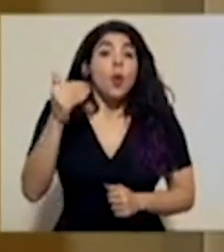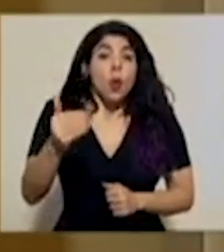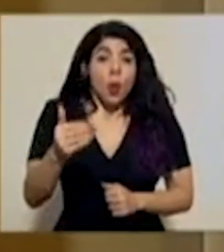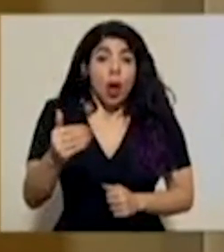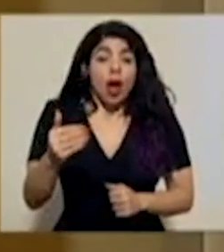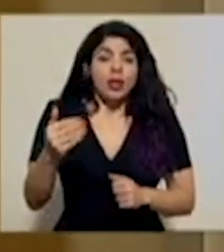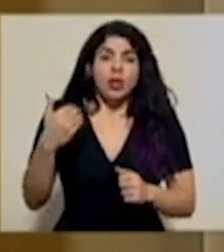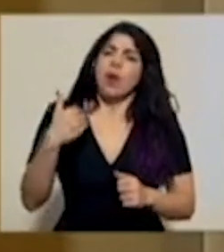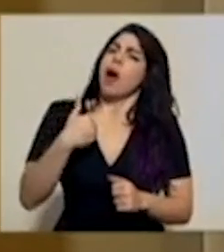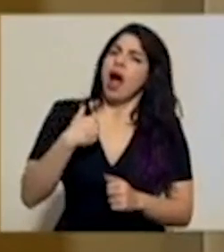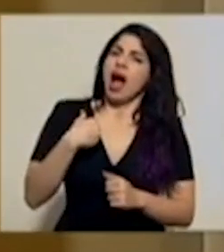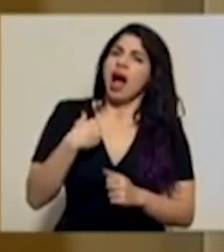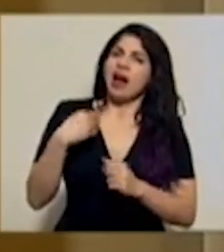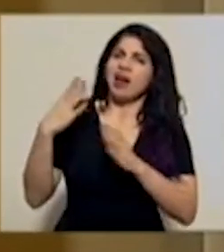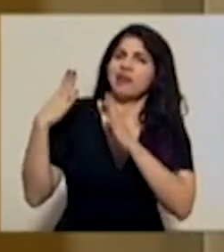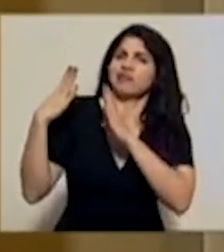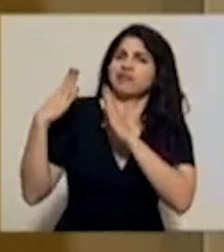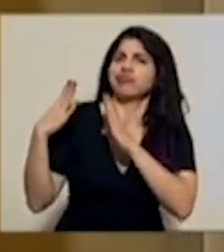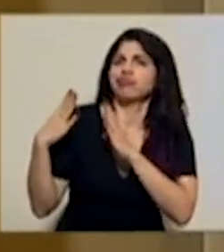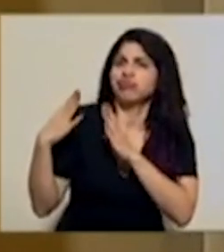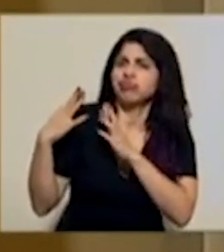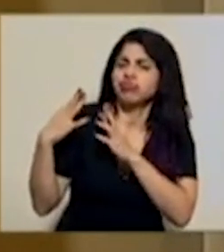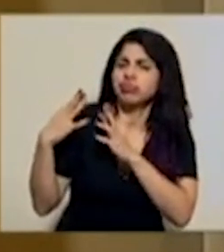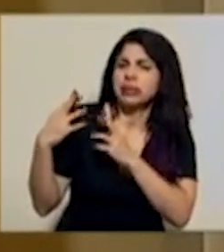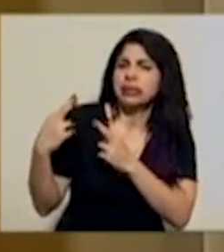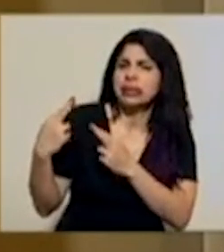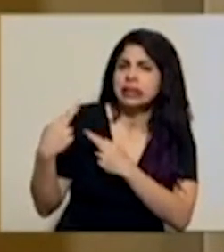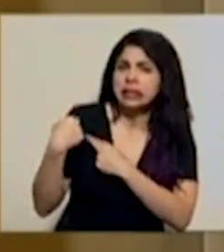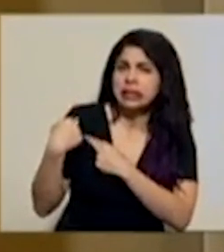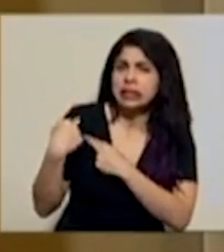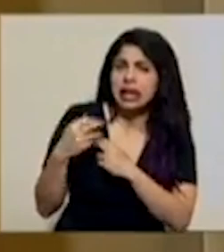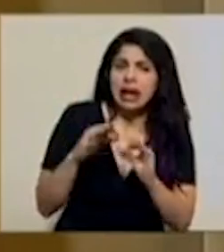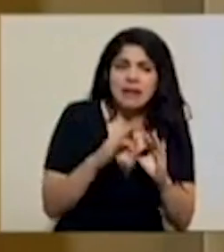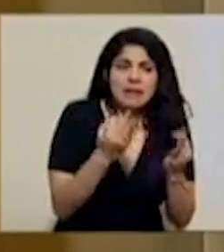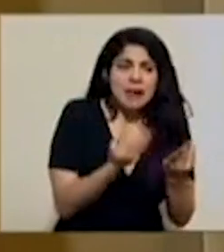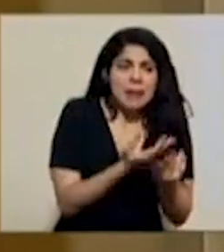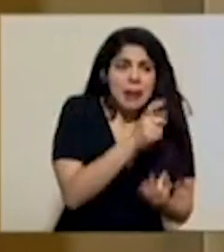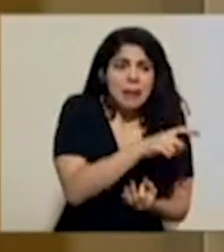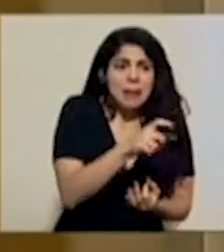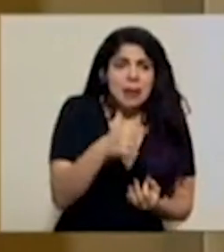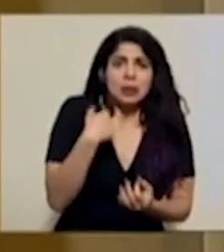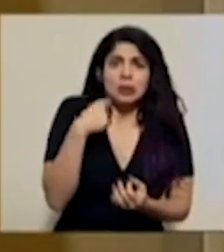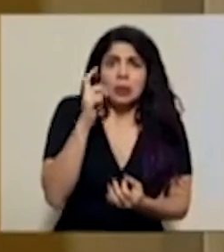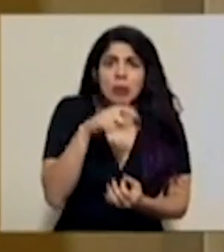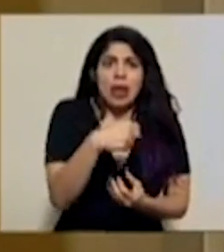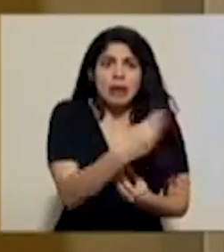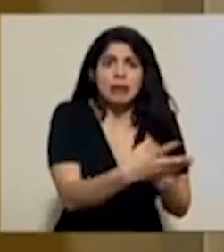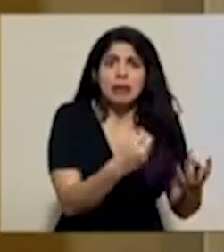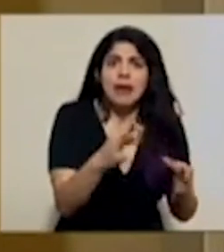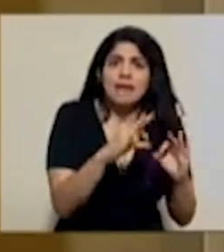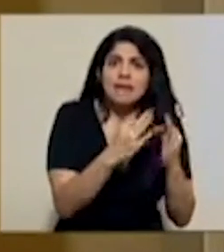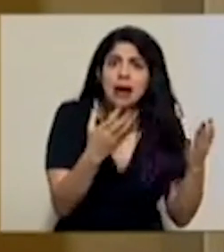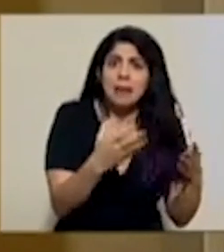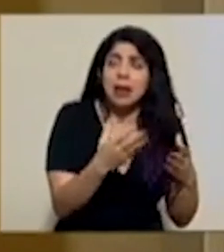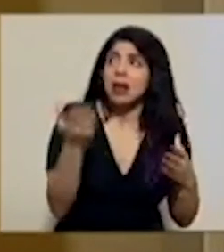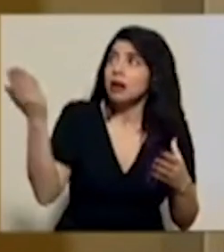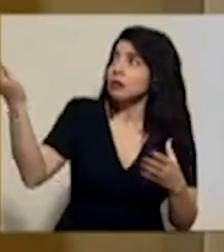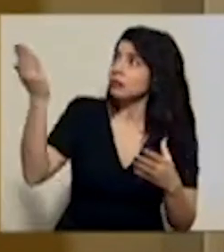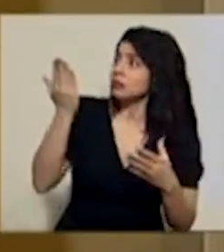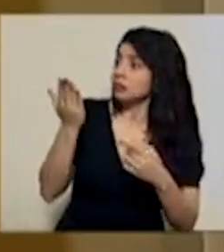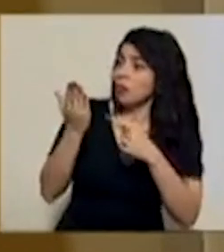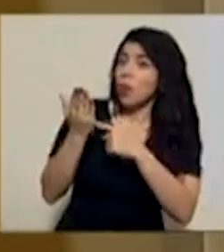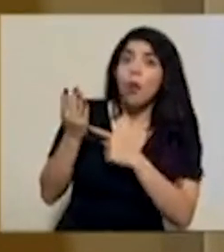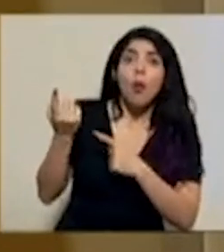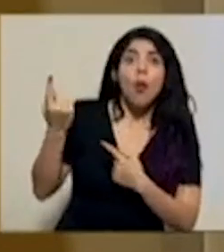sobre los hombros la responsabilidad de velar por otros miembros del hogar y se recibe una orden sanitaria de